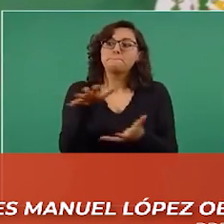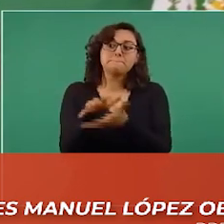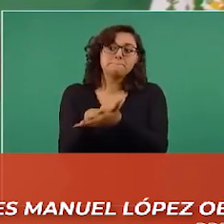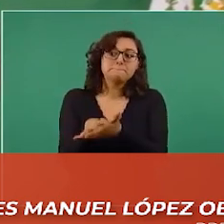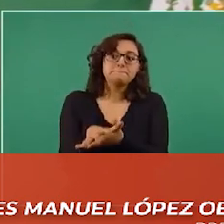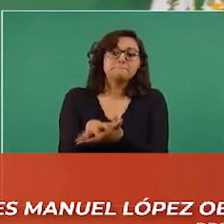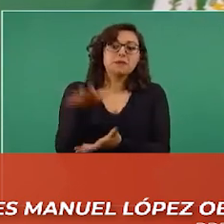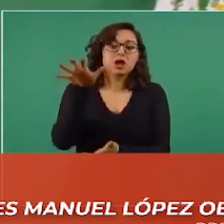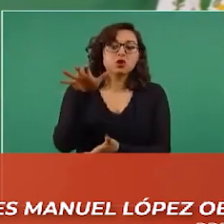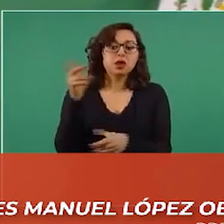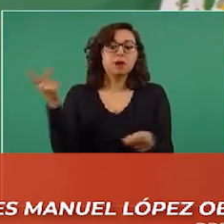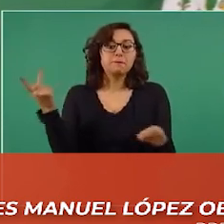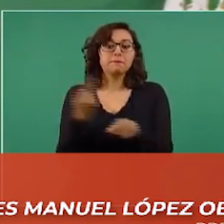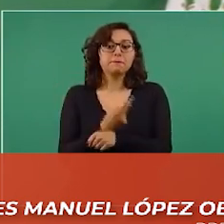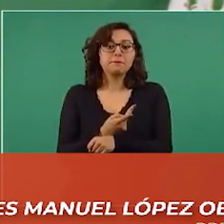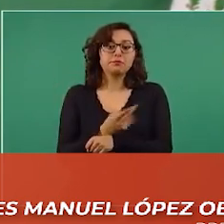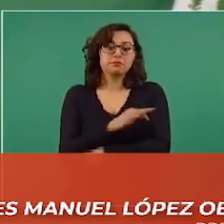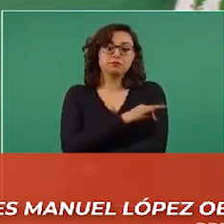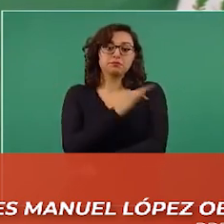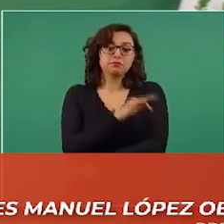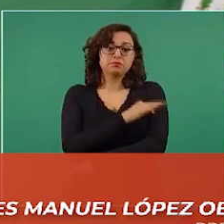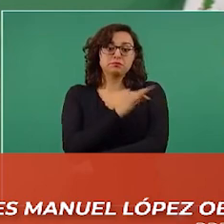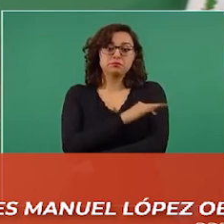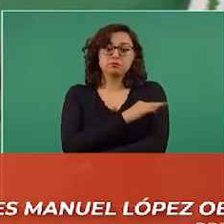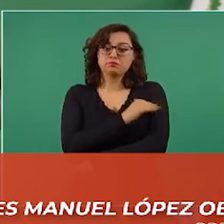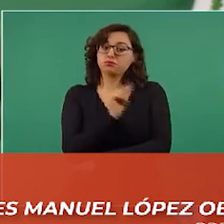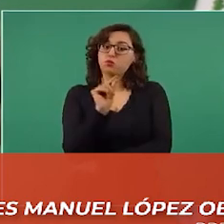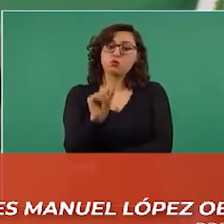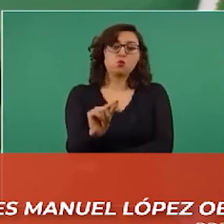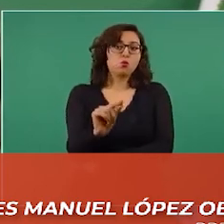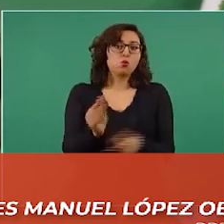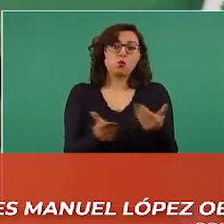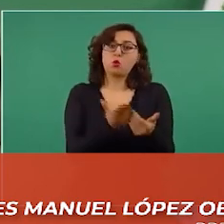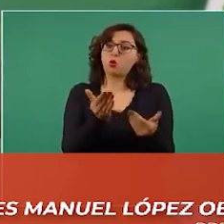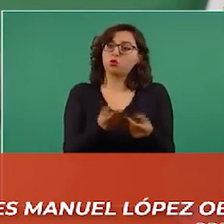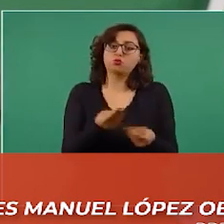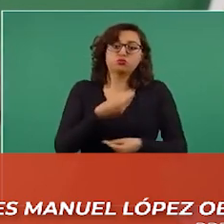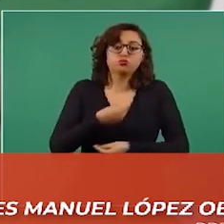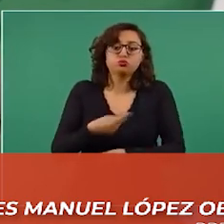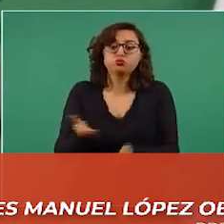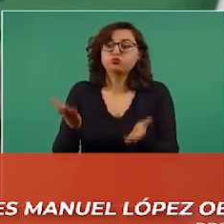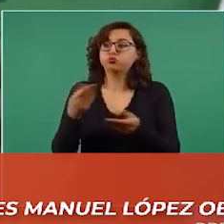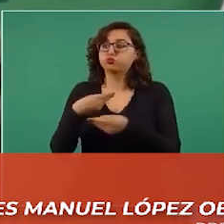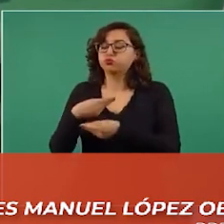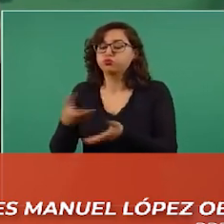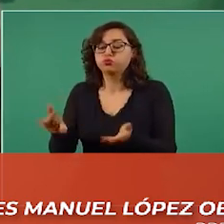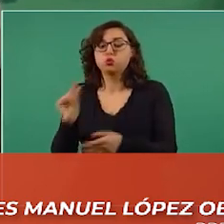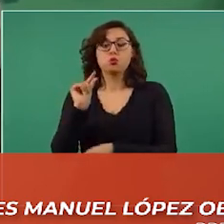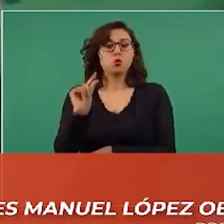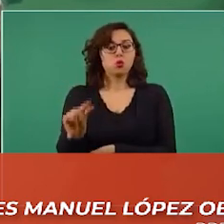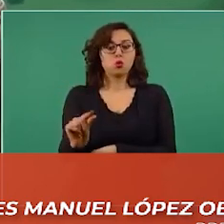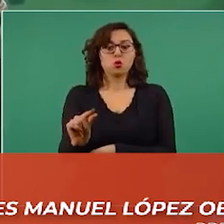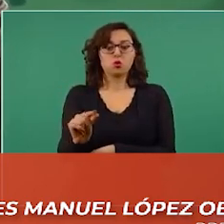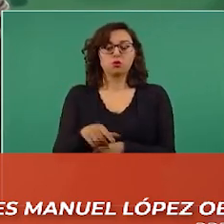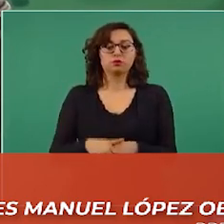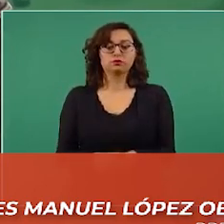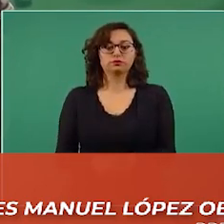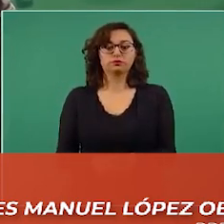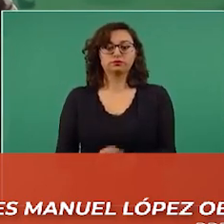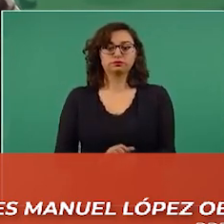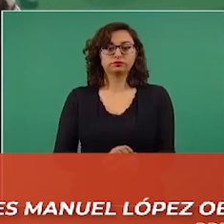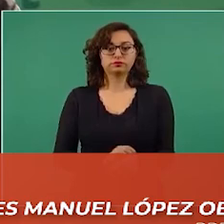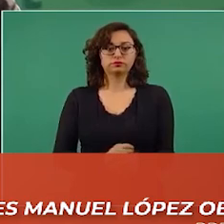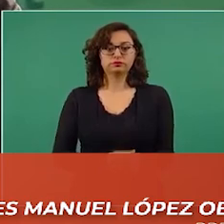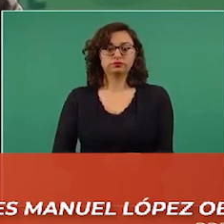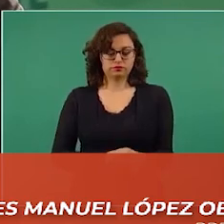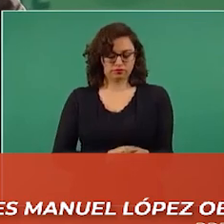con muy pequeñas dosis hasta ahora según